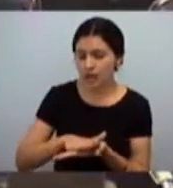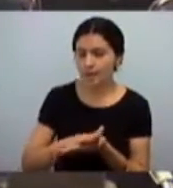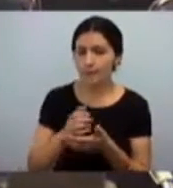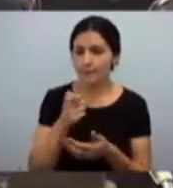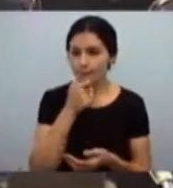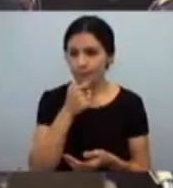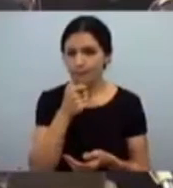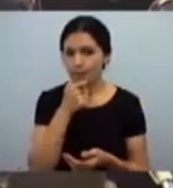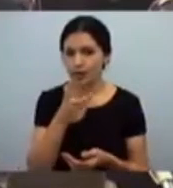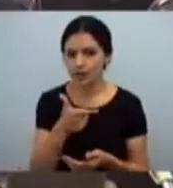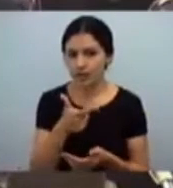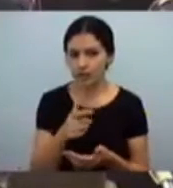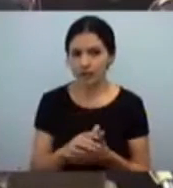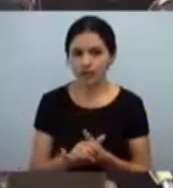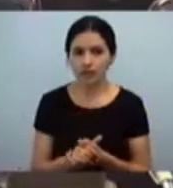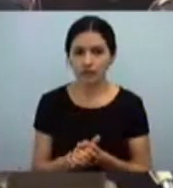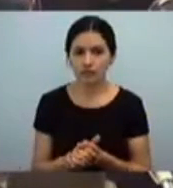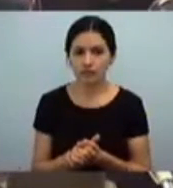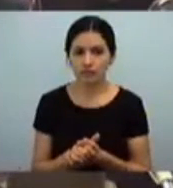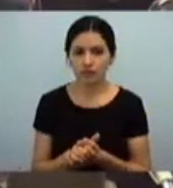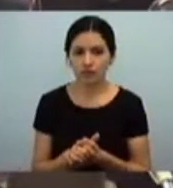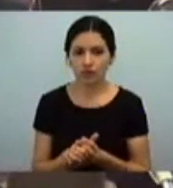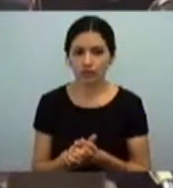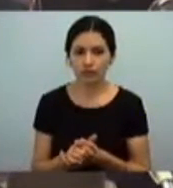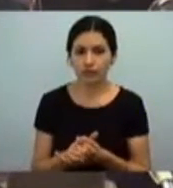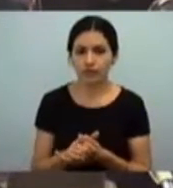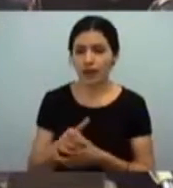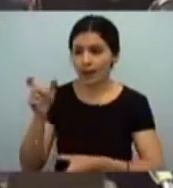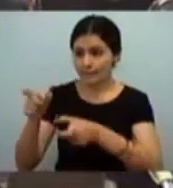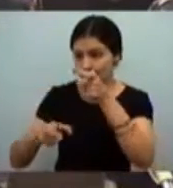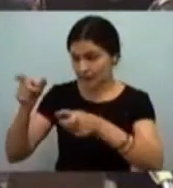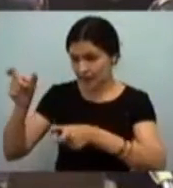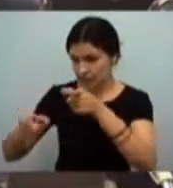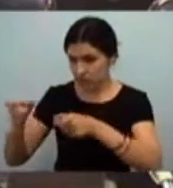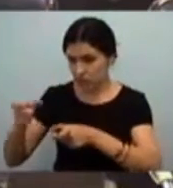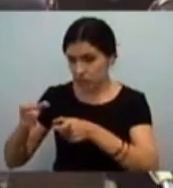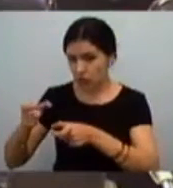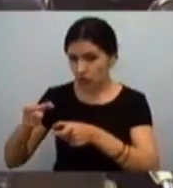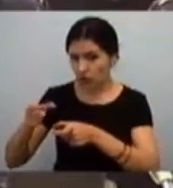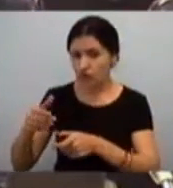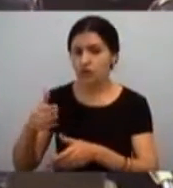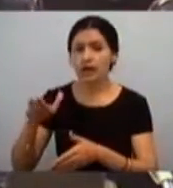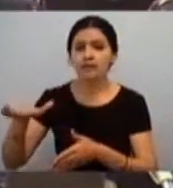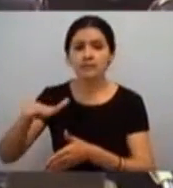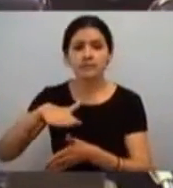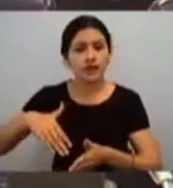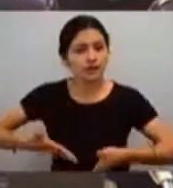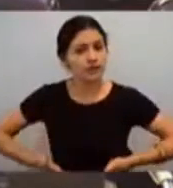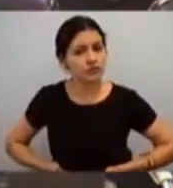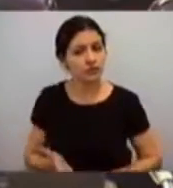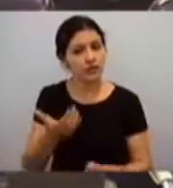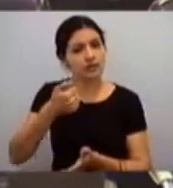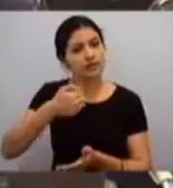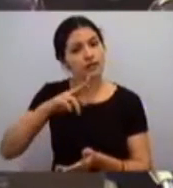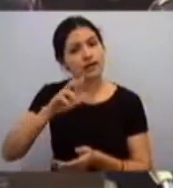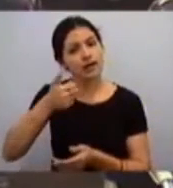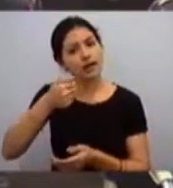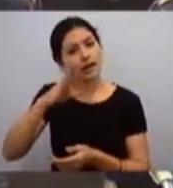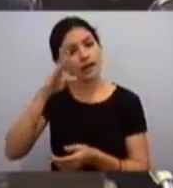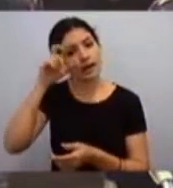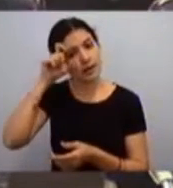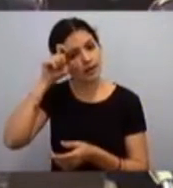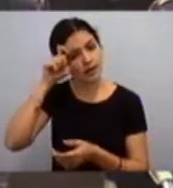origen árabe dueñas de las tierras donde hoy el Estado israelí fija sus tentáculos.